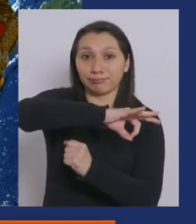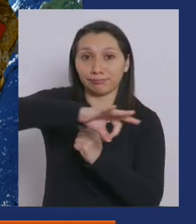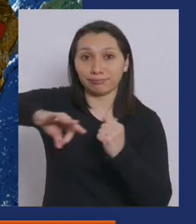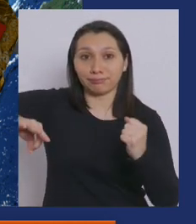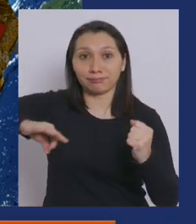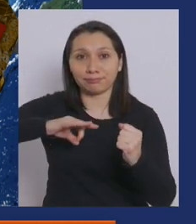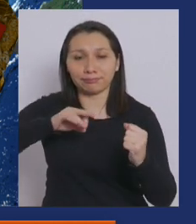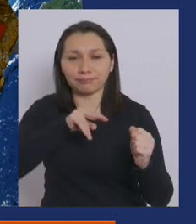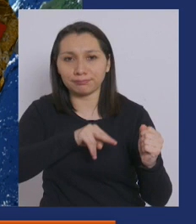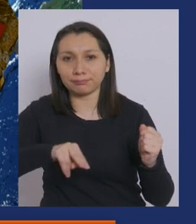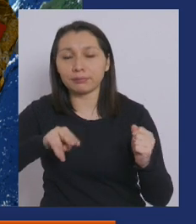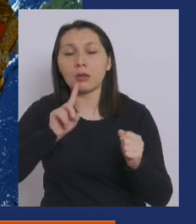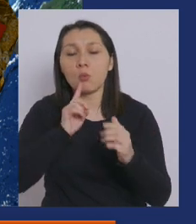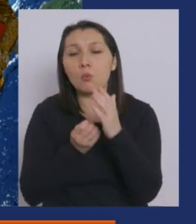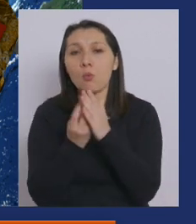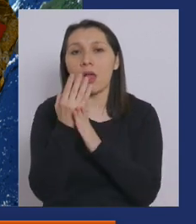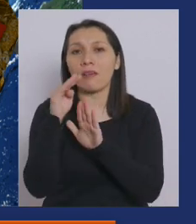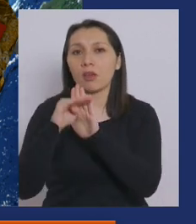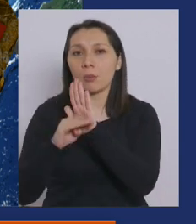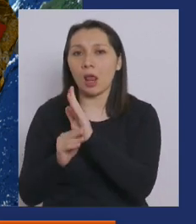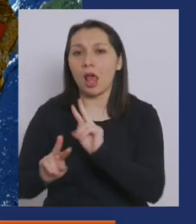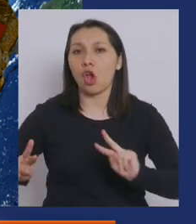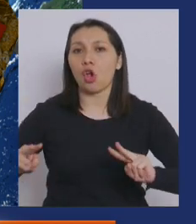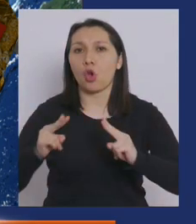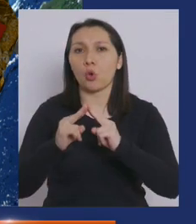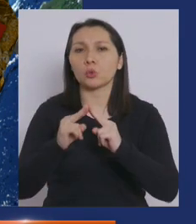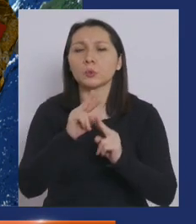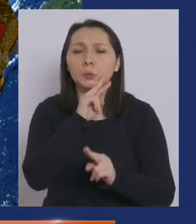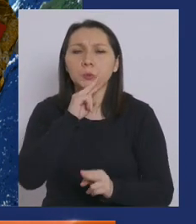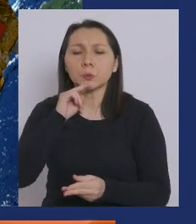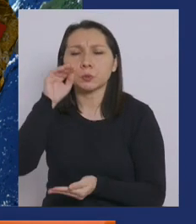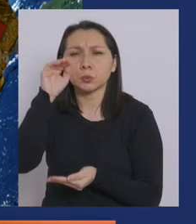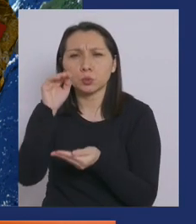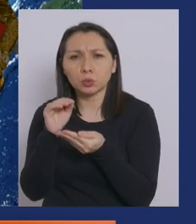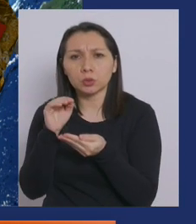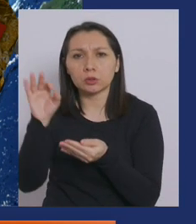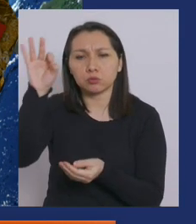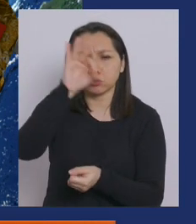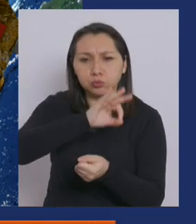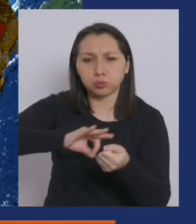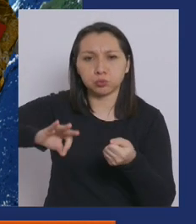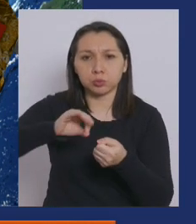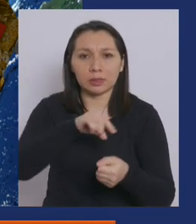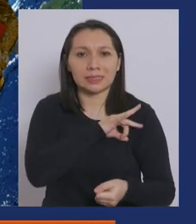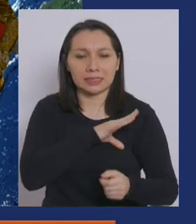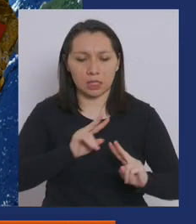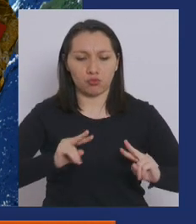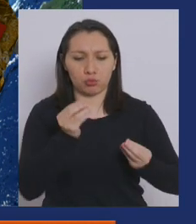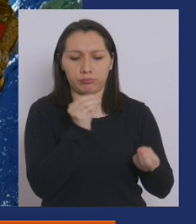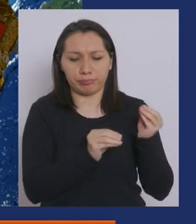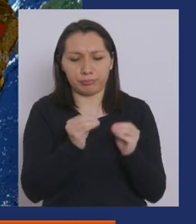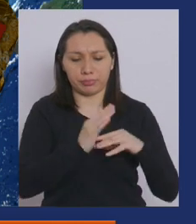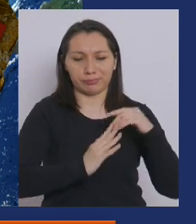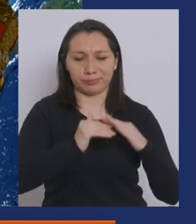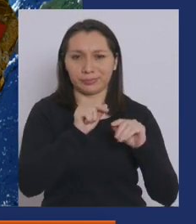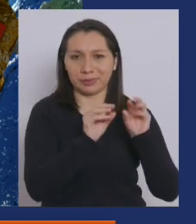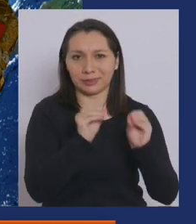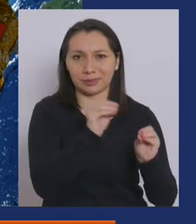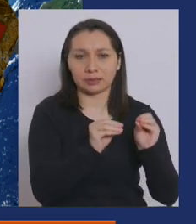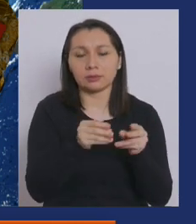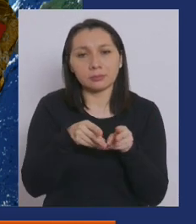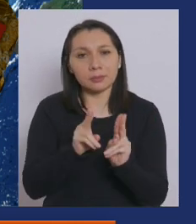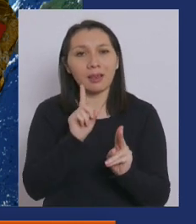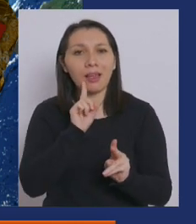dar inicio a un programa de construcción de microsatélites en Chile y esto va a permitir la